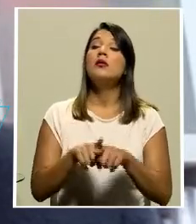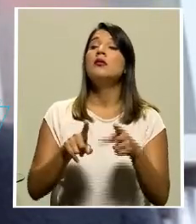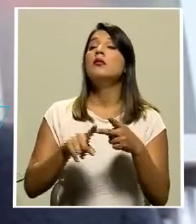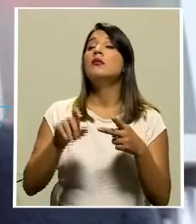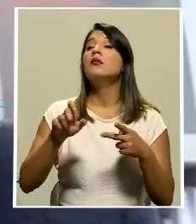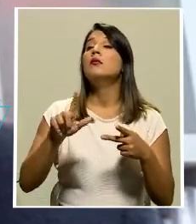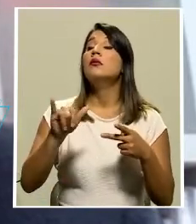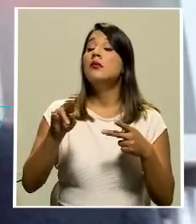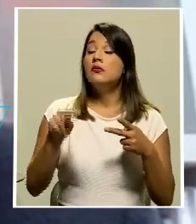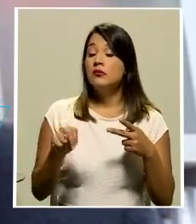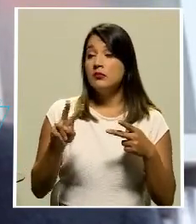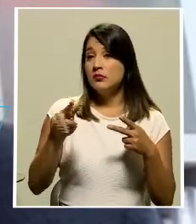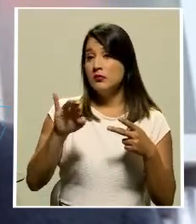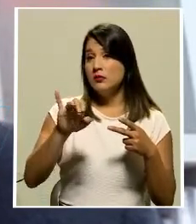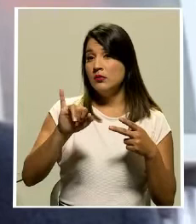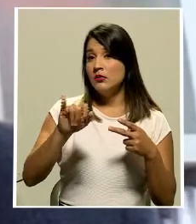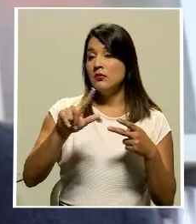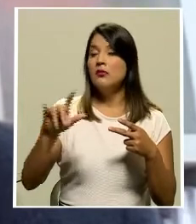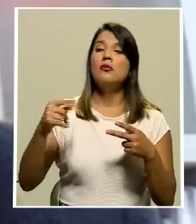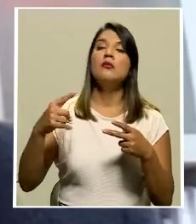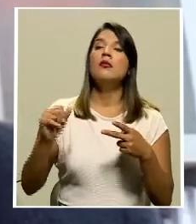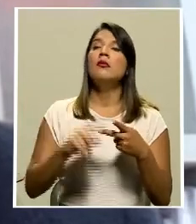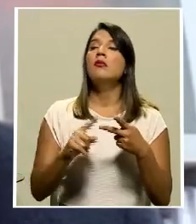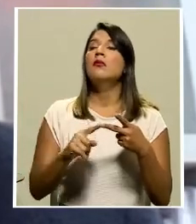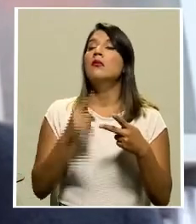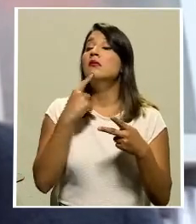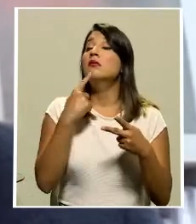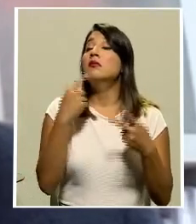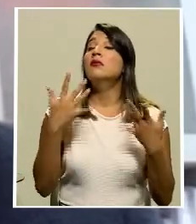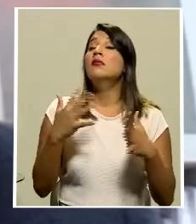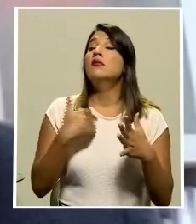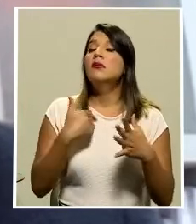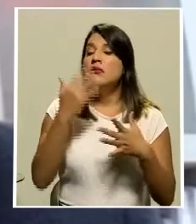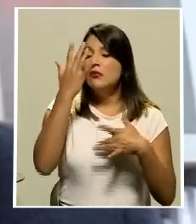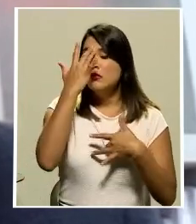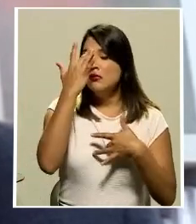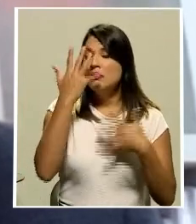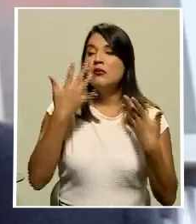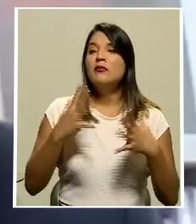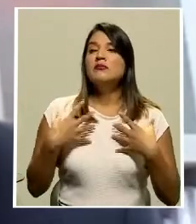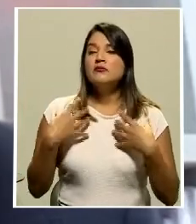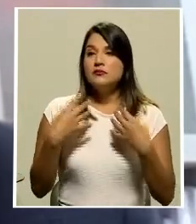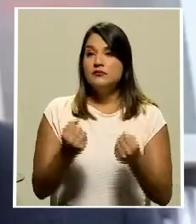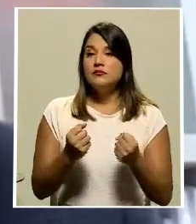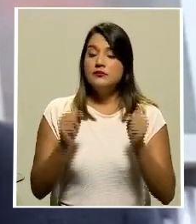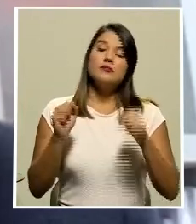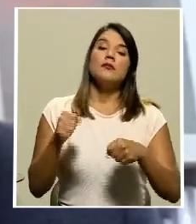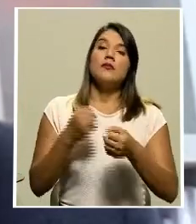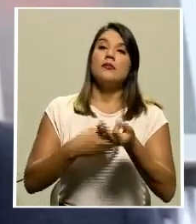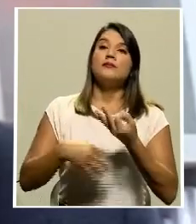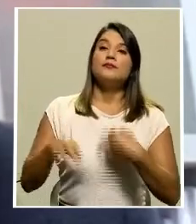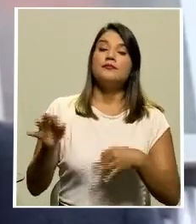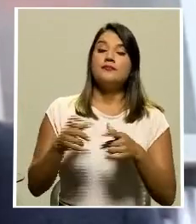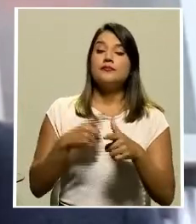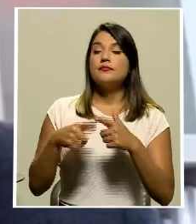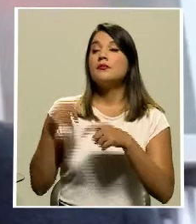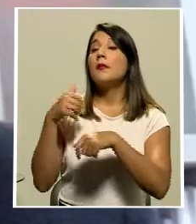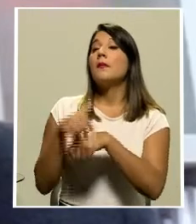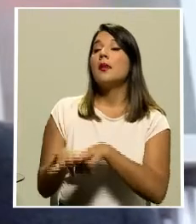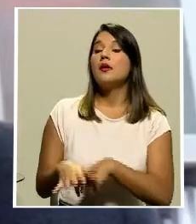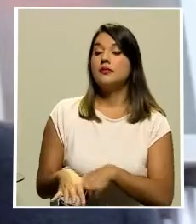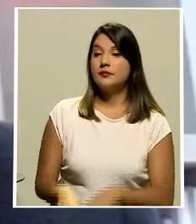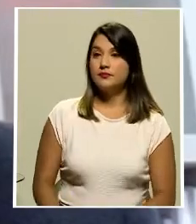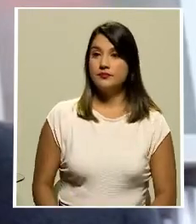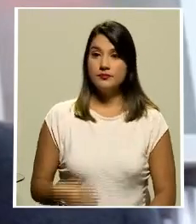y que hay un compromiso del señor presidente de rectificar con un texto sustitutivo que se estaría enviando en los próximos días